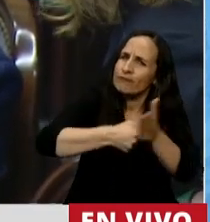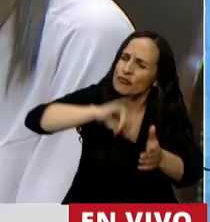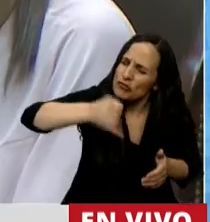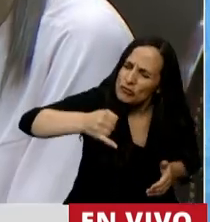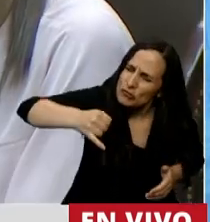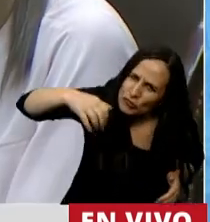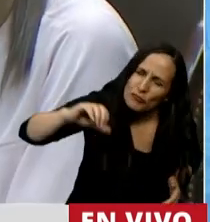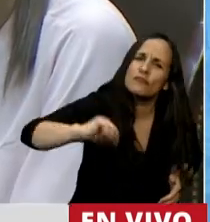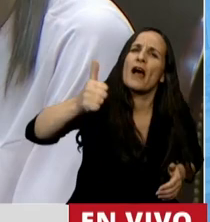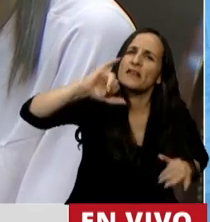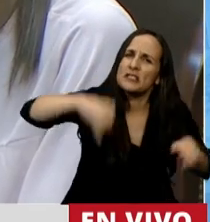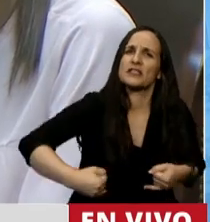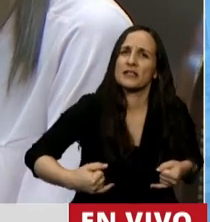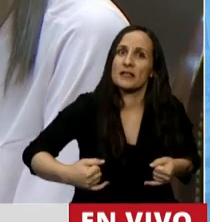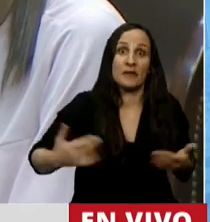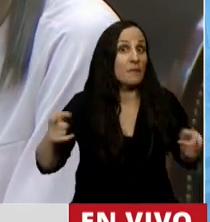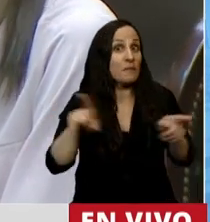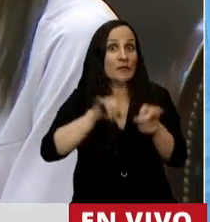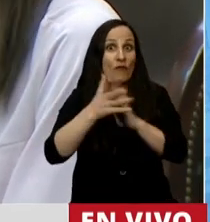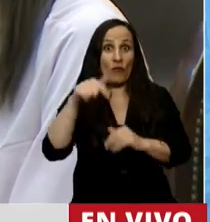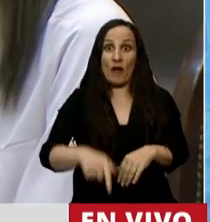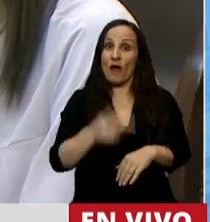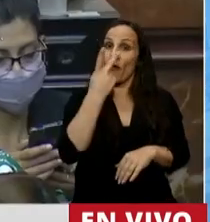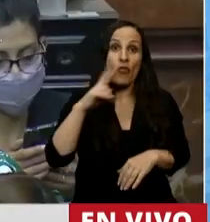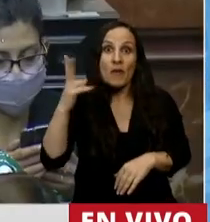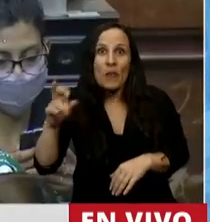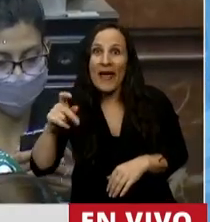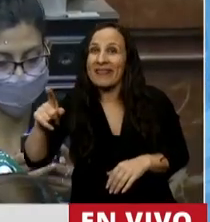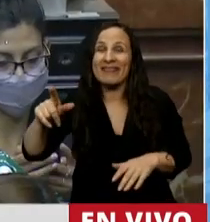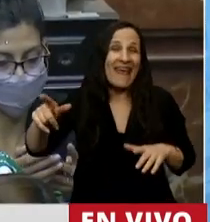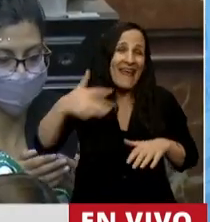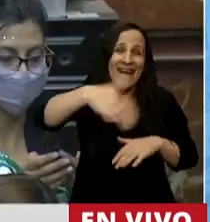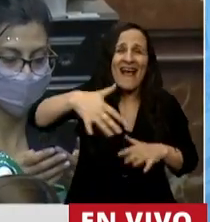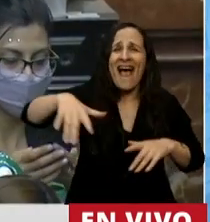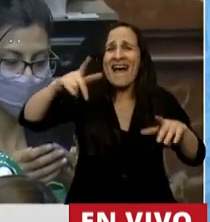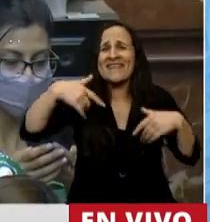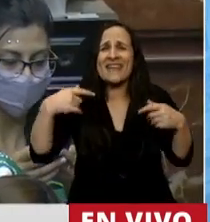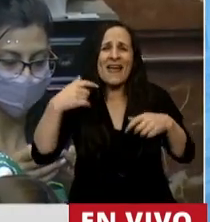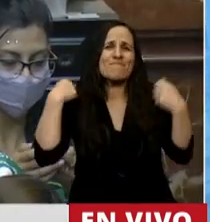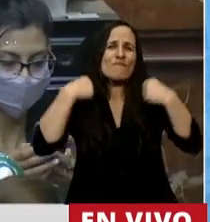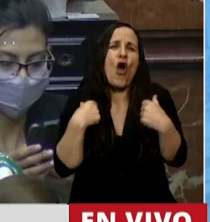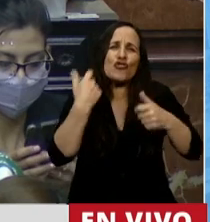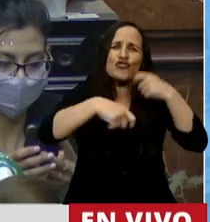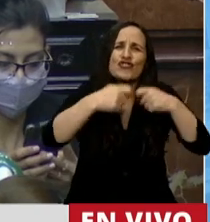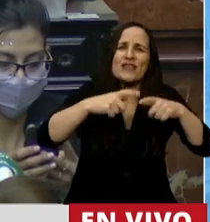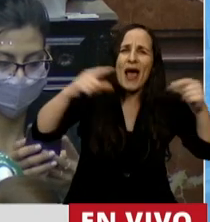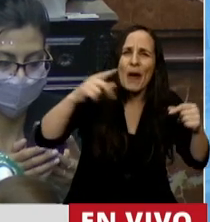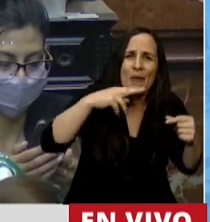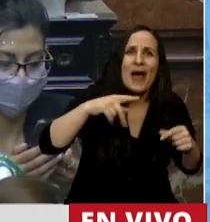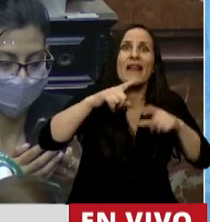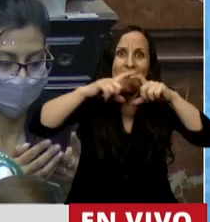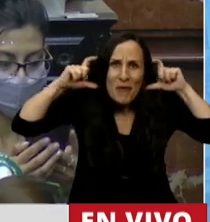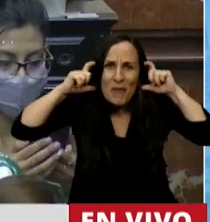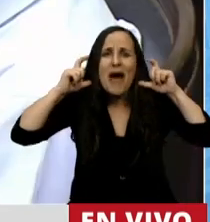Y es así como hoy están las calles en este 2020, llenas de pañuelos verdes en las mochilas y hoy barbijos